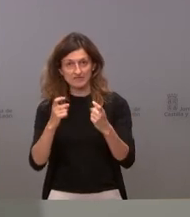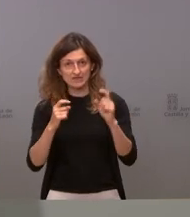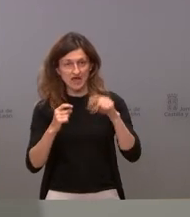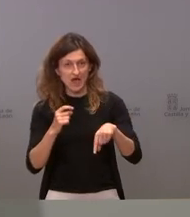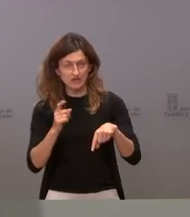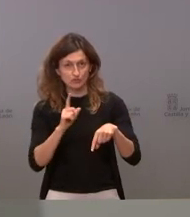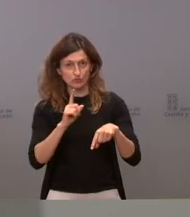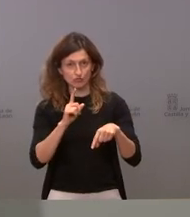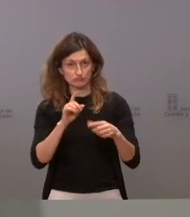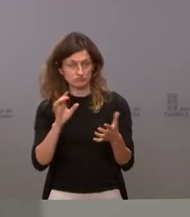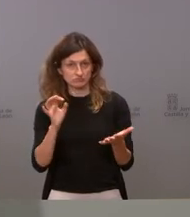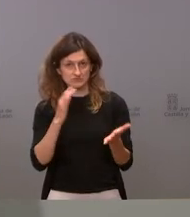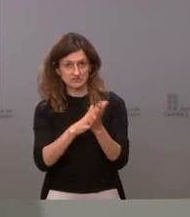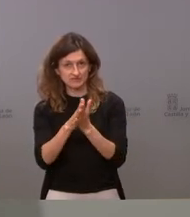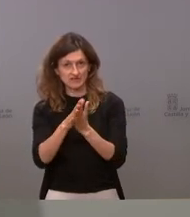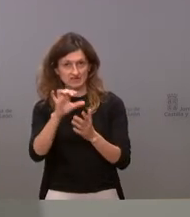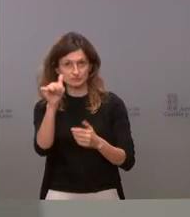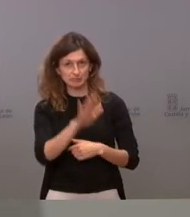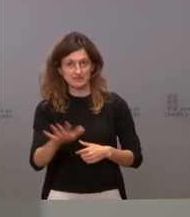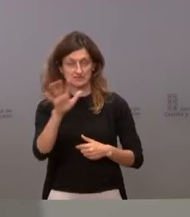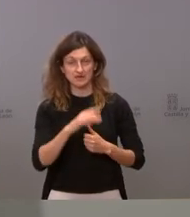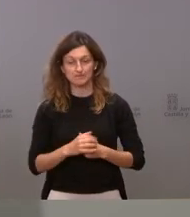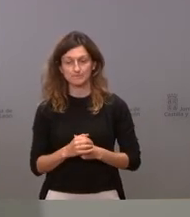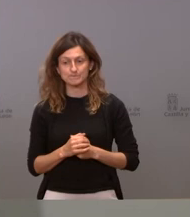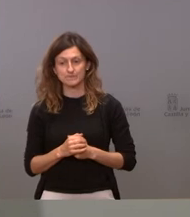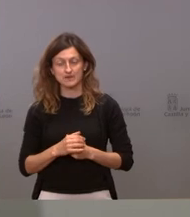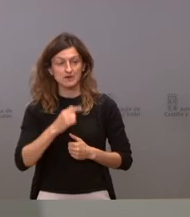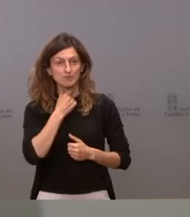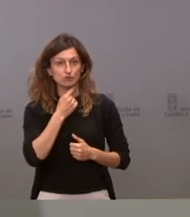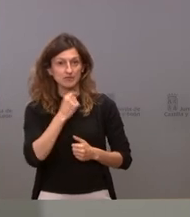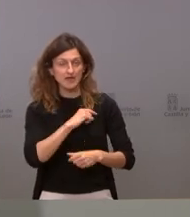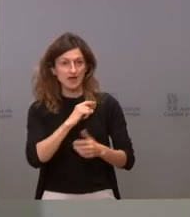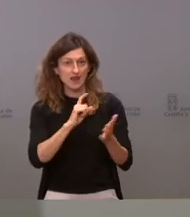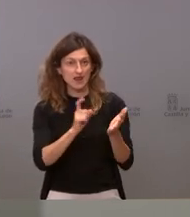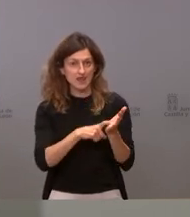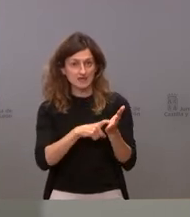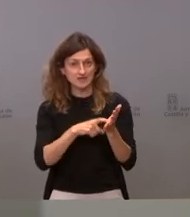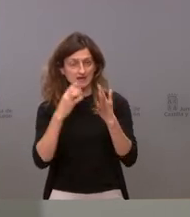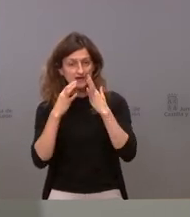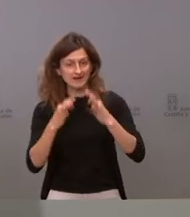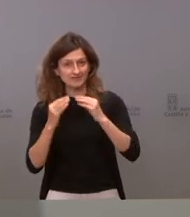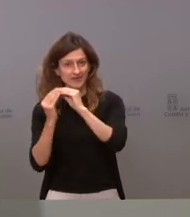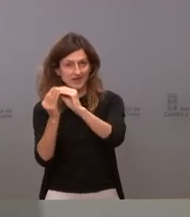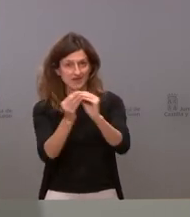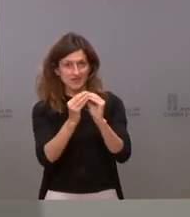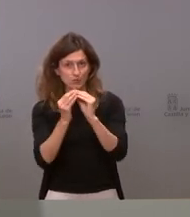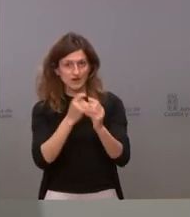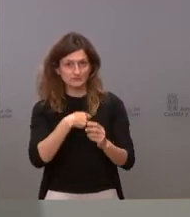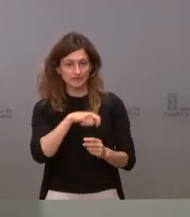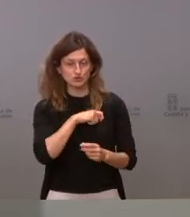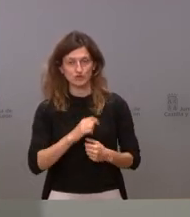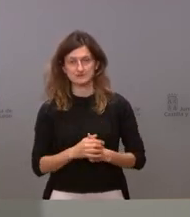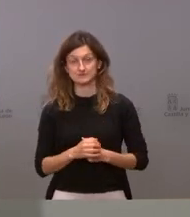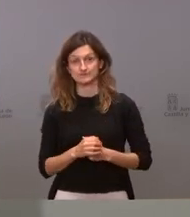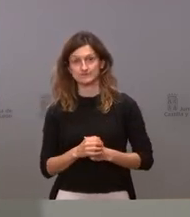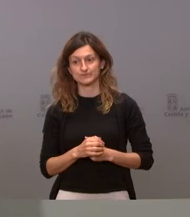sino en el conjunto de la nación nos hubiera gustado que hubiera habido una ley que hubiera garantizado esto por igual a todos los españoles y creemos que